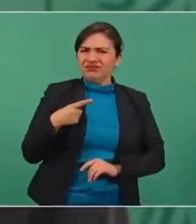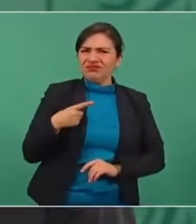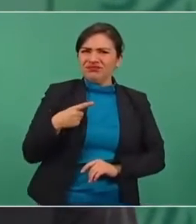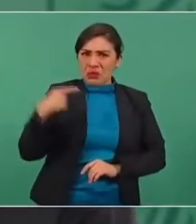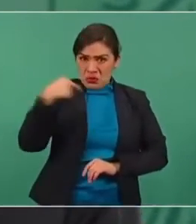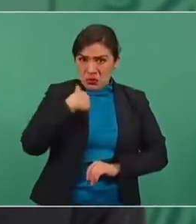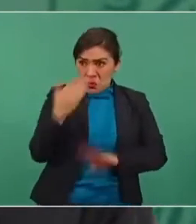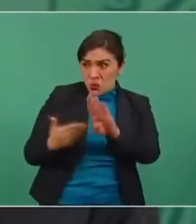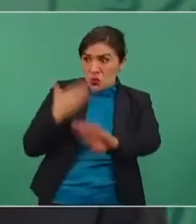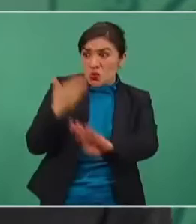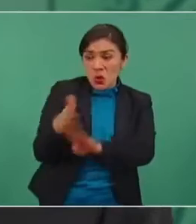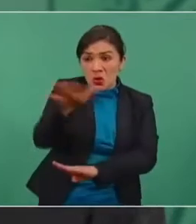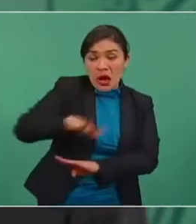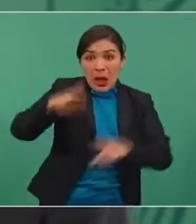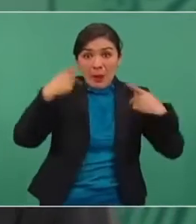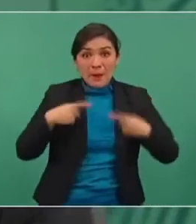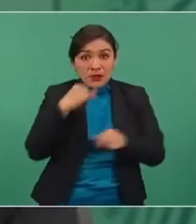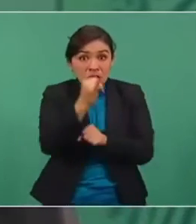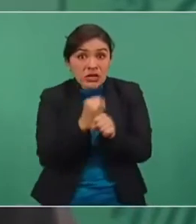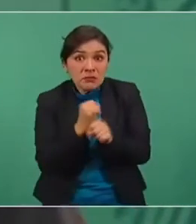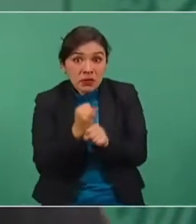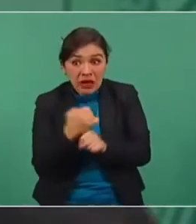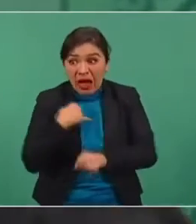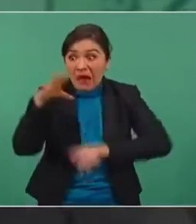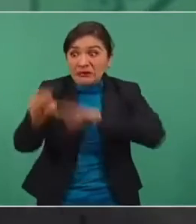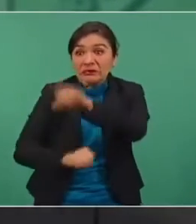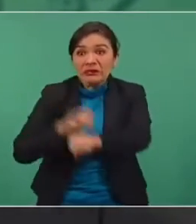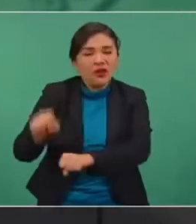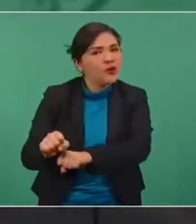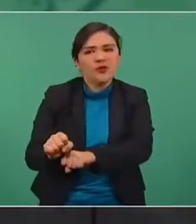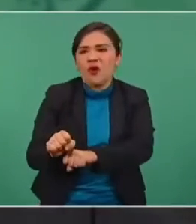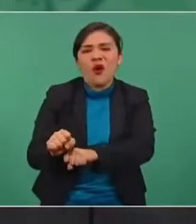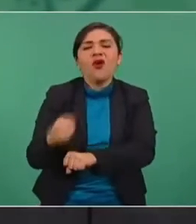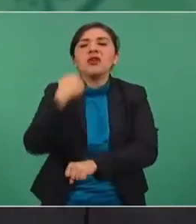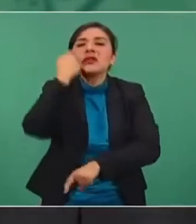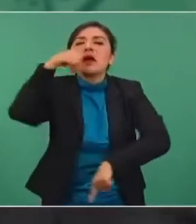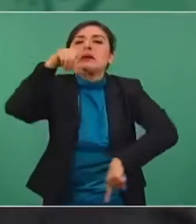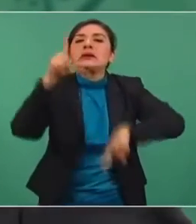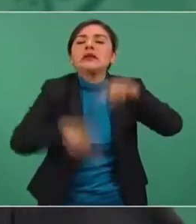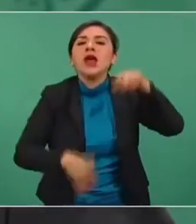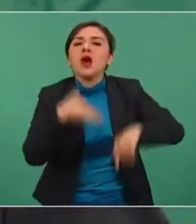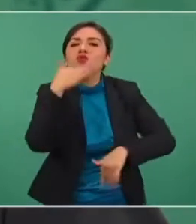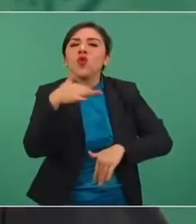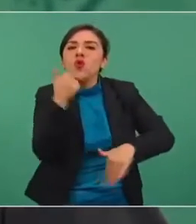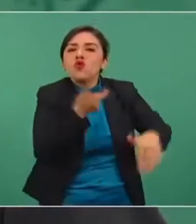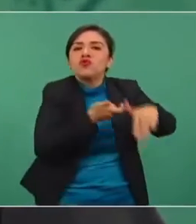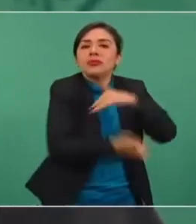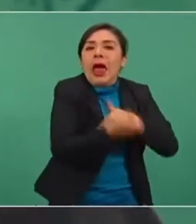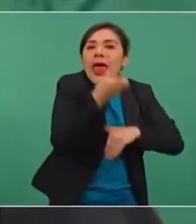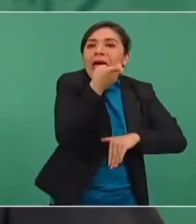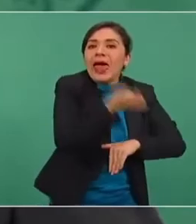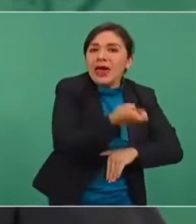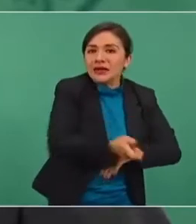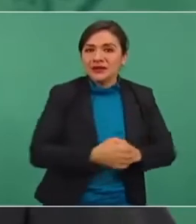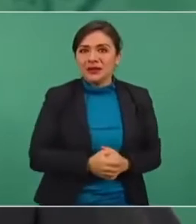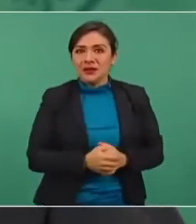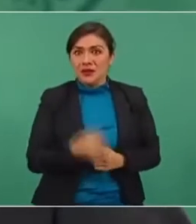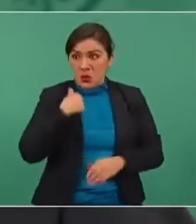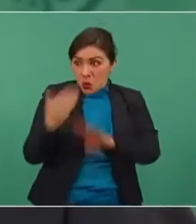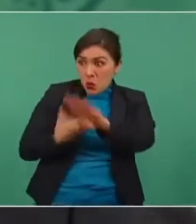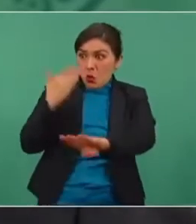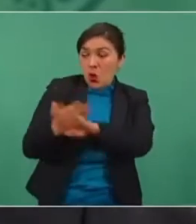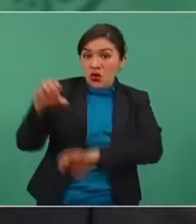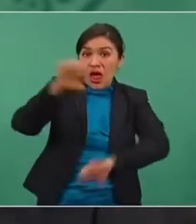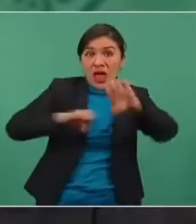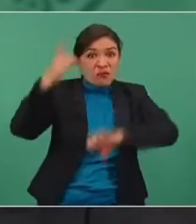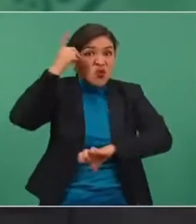no estamos en contra de los investigadores, estamos en contra de la corrupción, no estamos en contra de los